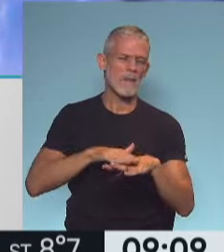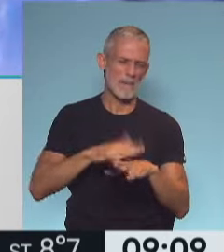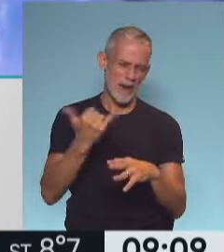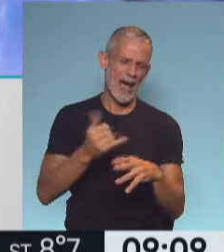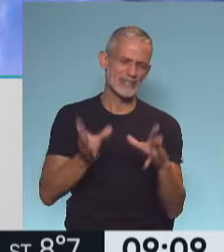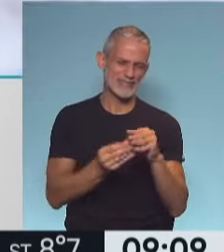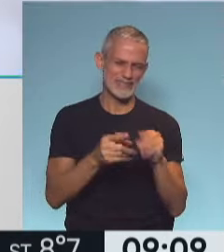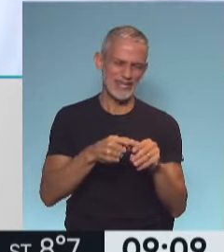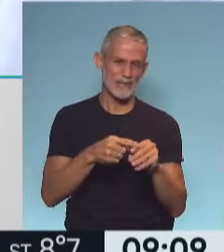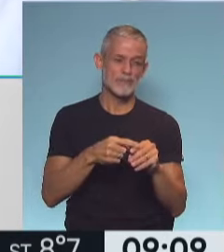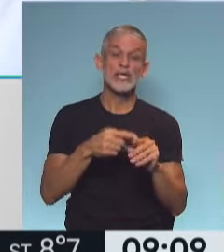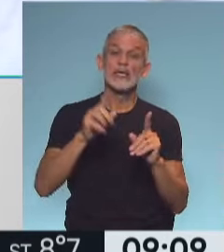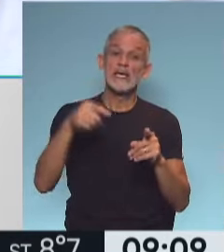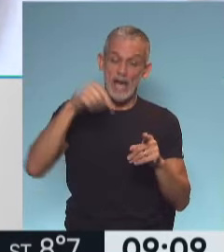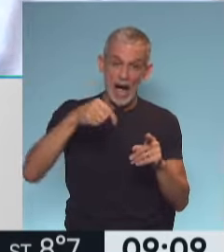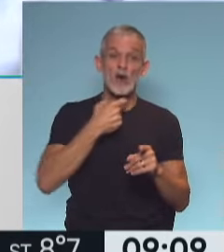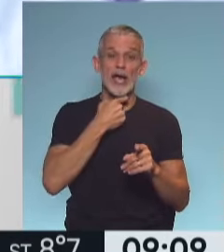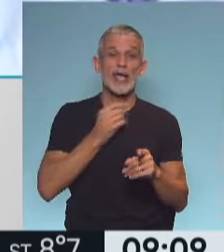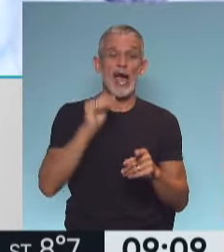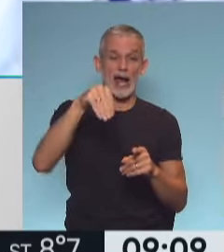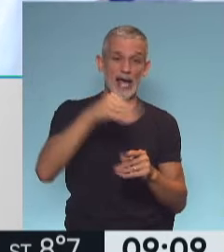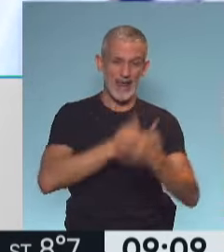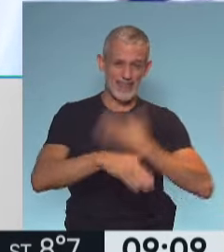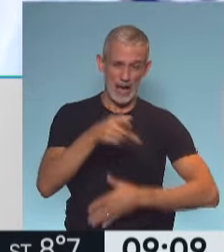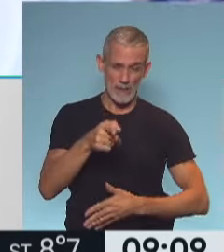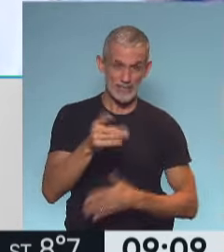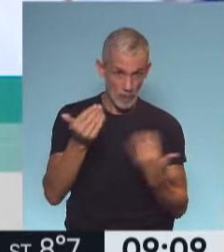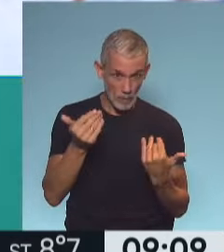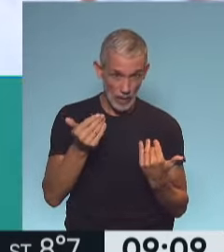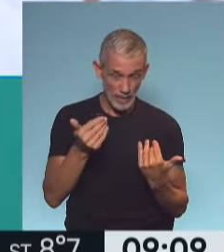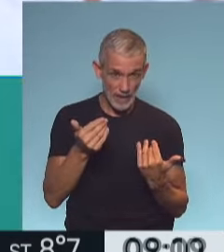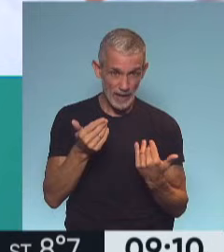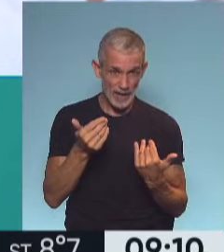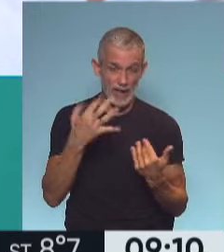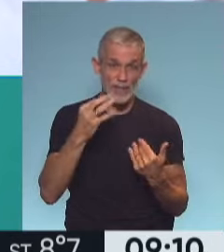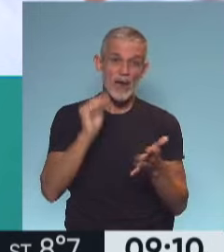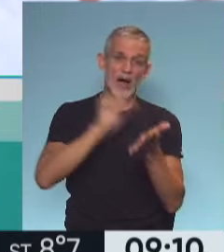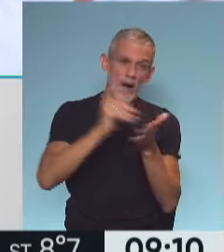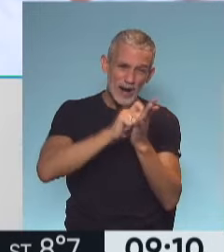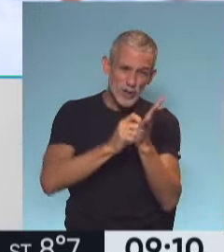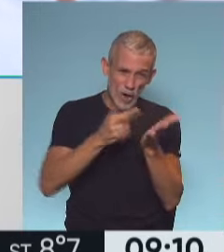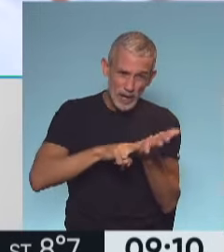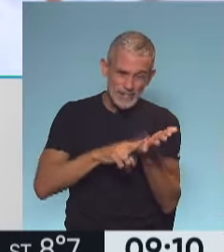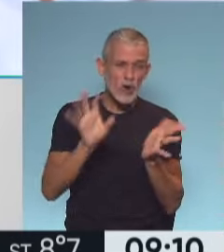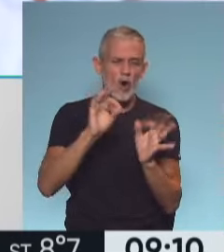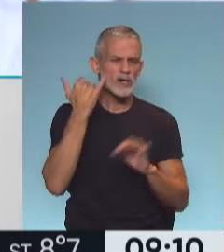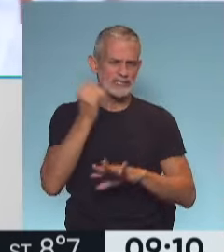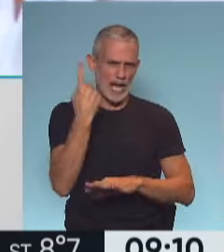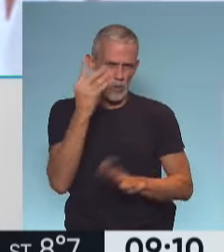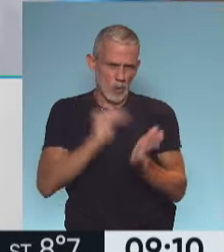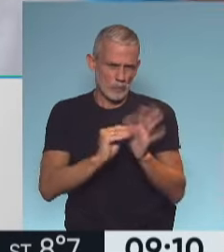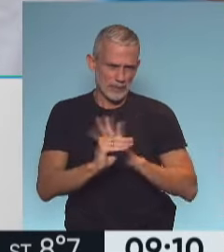y ahora quiere agregar su condición de discapacidad? ¿Tiene que inscribirse nuevamente o directamente